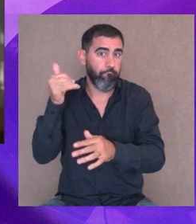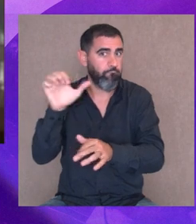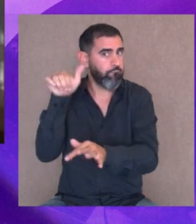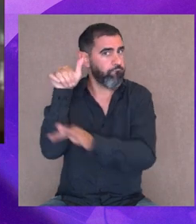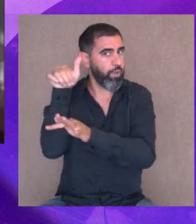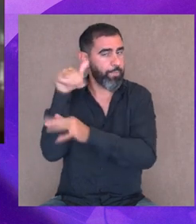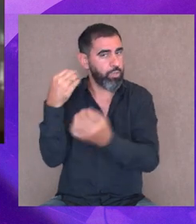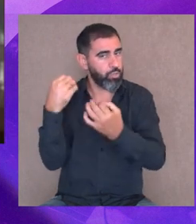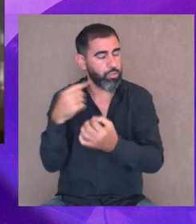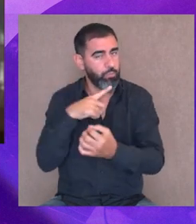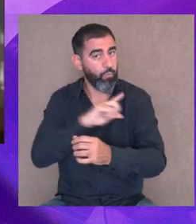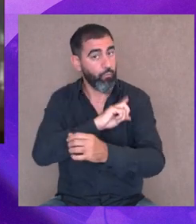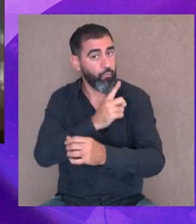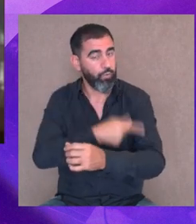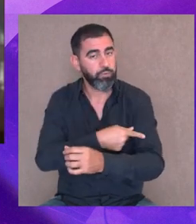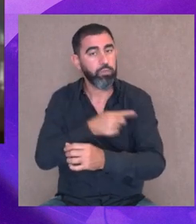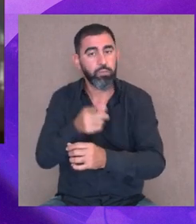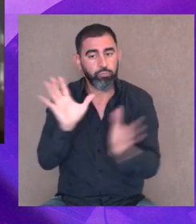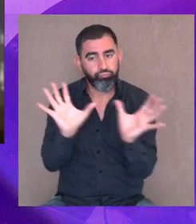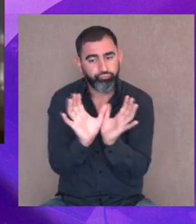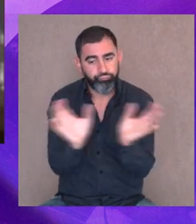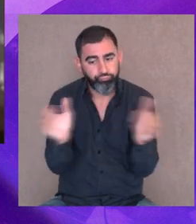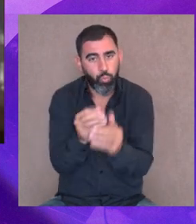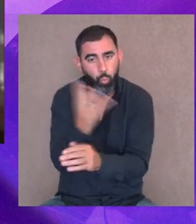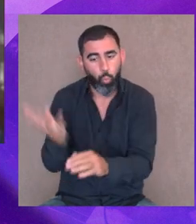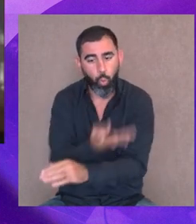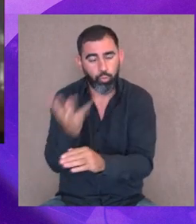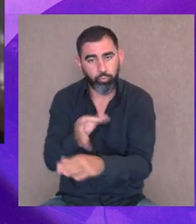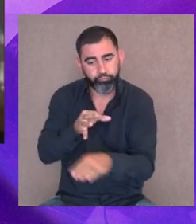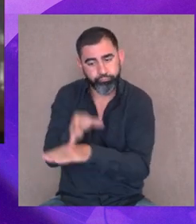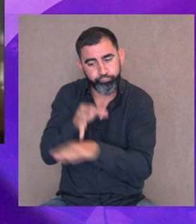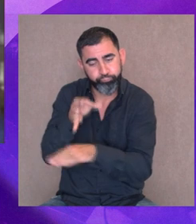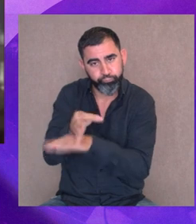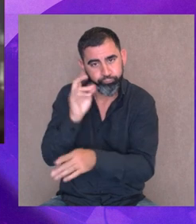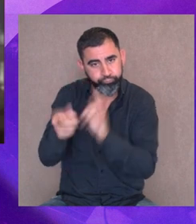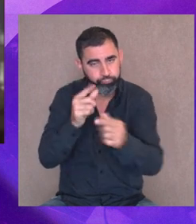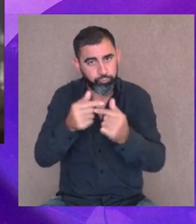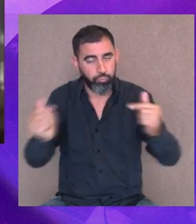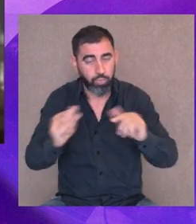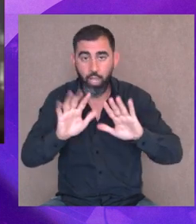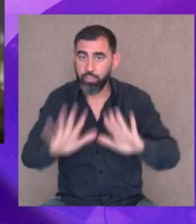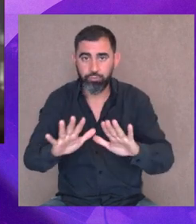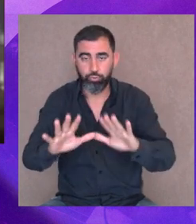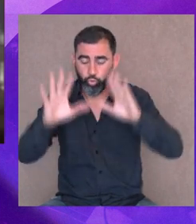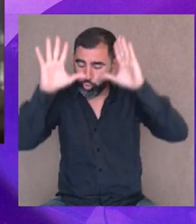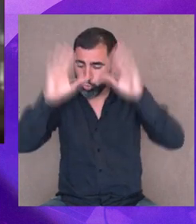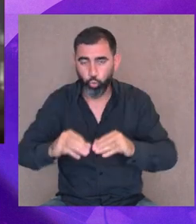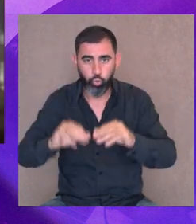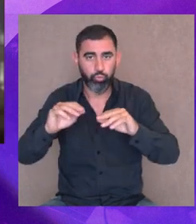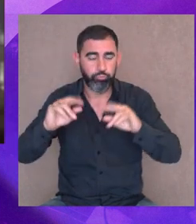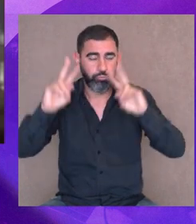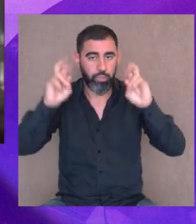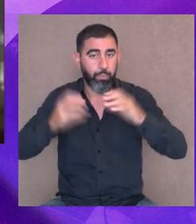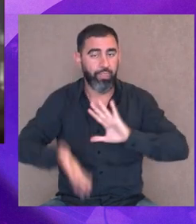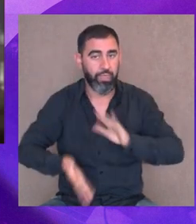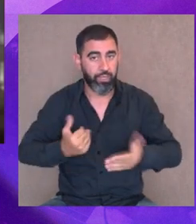feminista, les dieron, los encerraron cuatro horas y los vapulearon de arriba